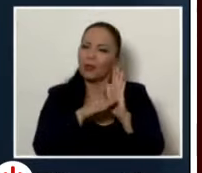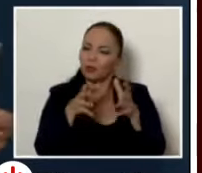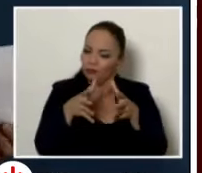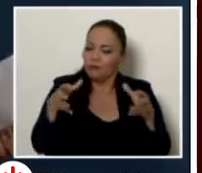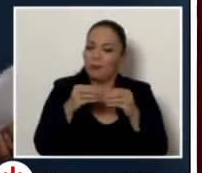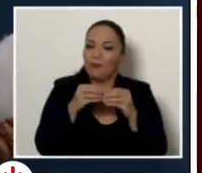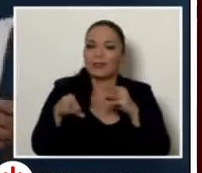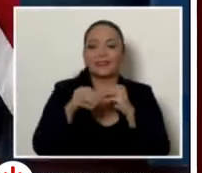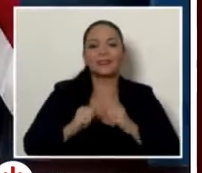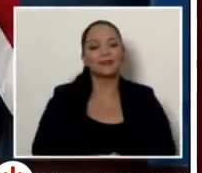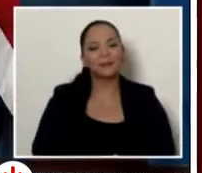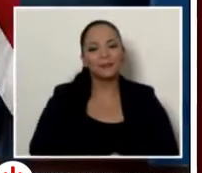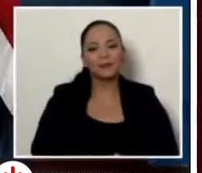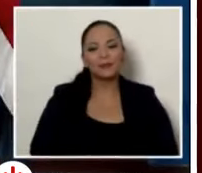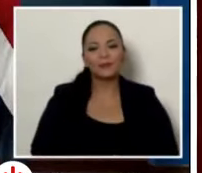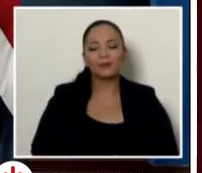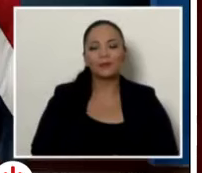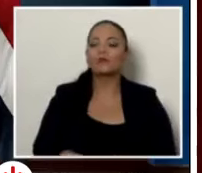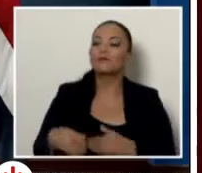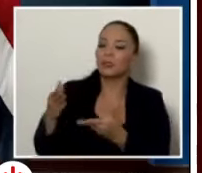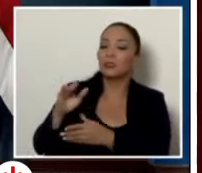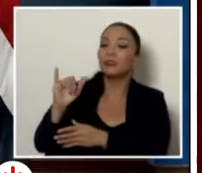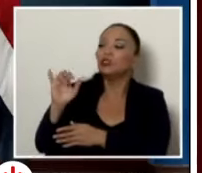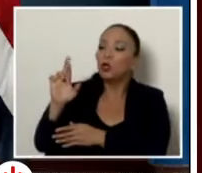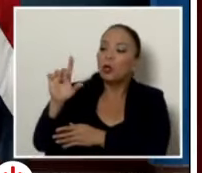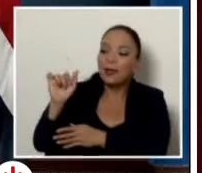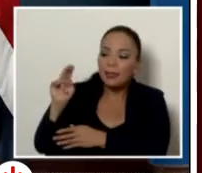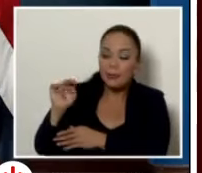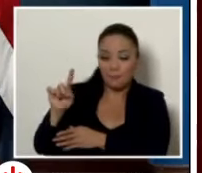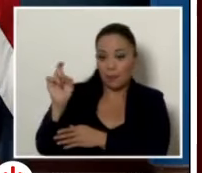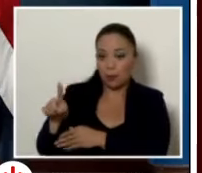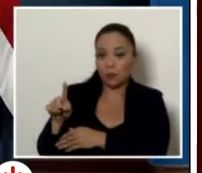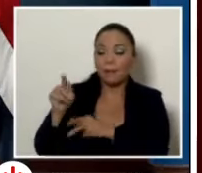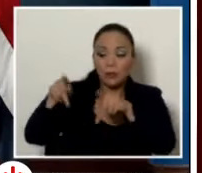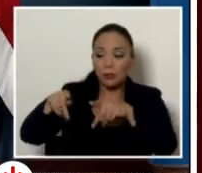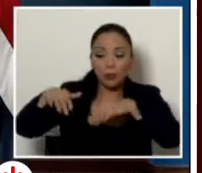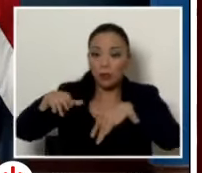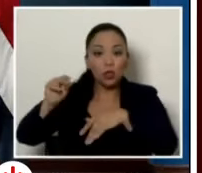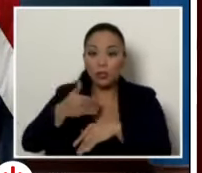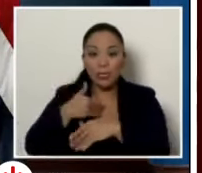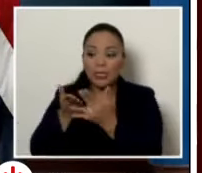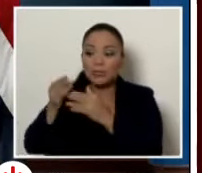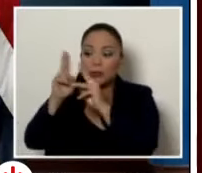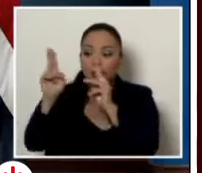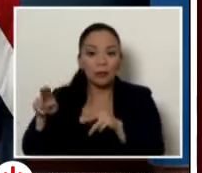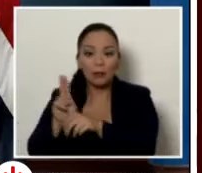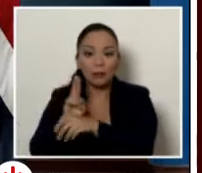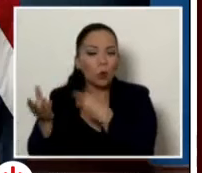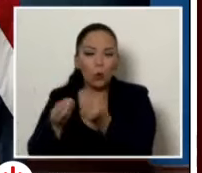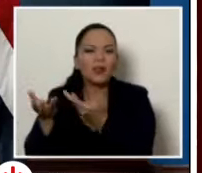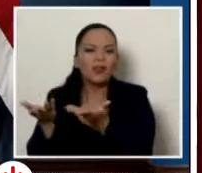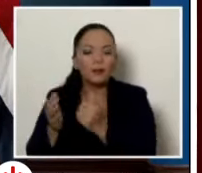Doña Yuleni, si alguien no tiene acceso a la Internet. Si alguien no tiene acceso a Internet,